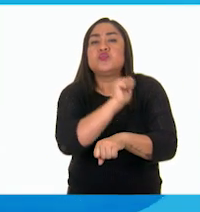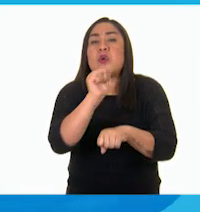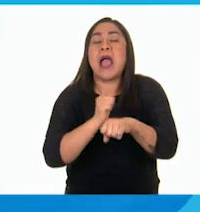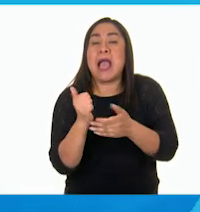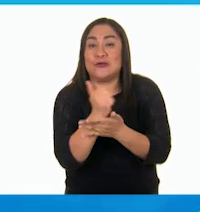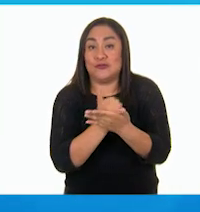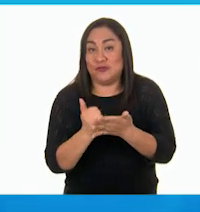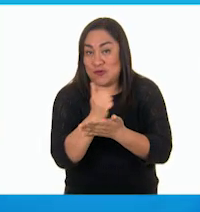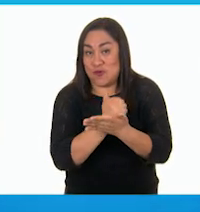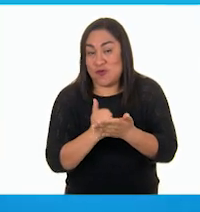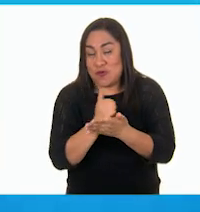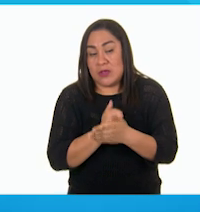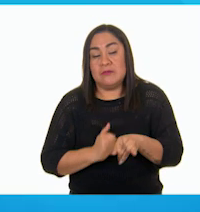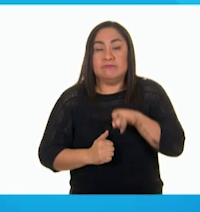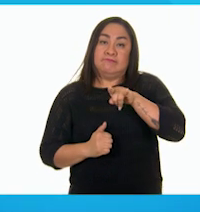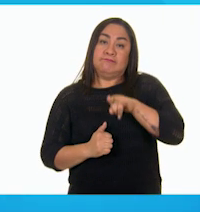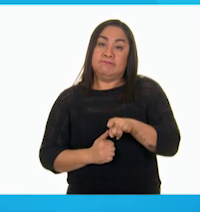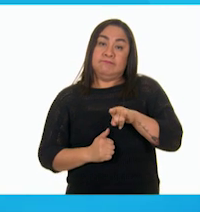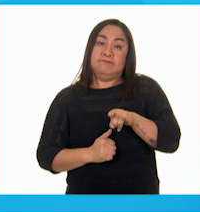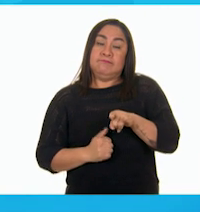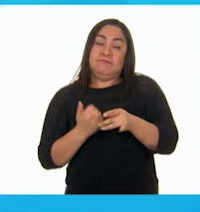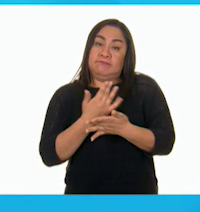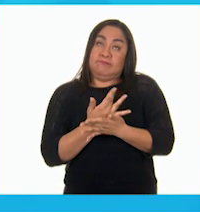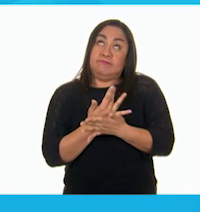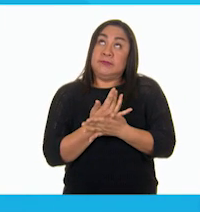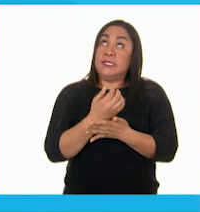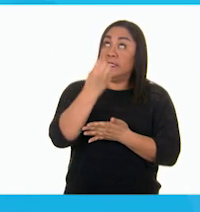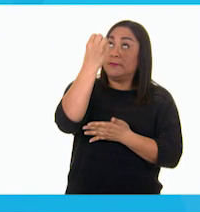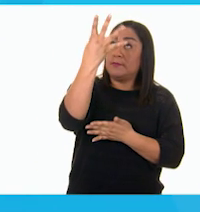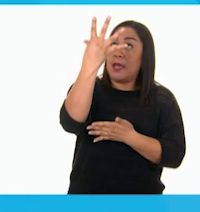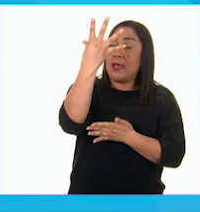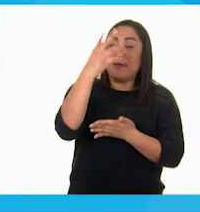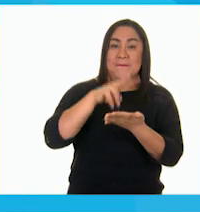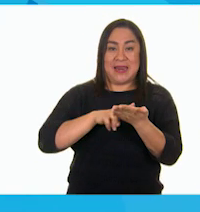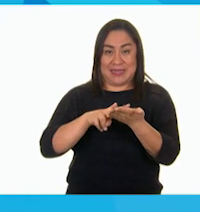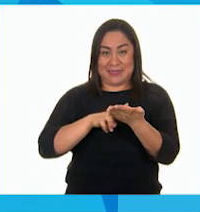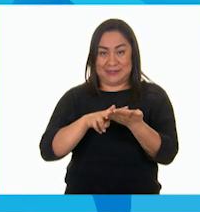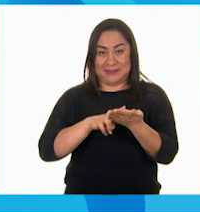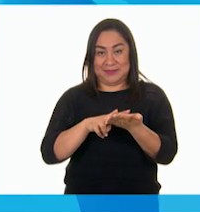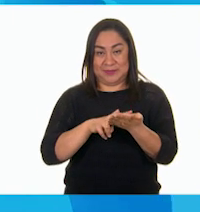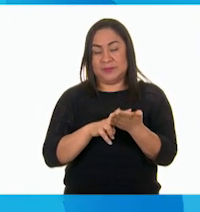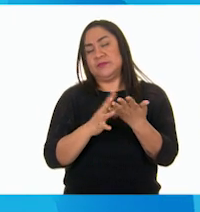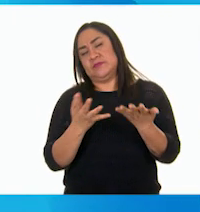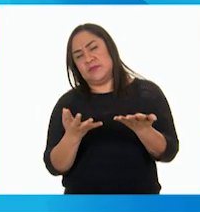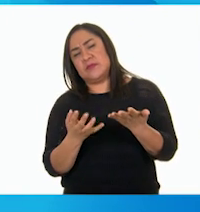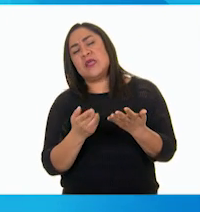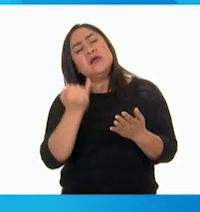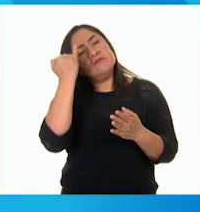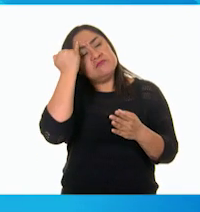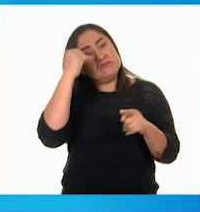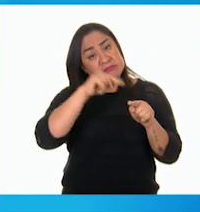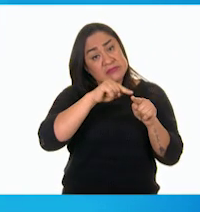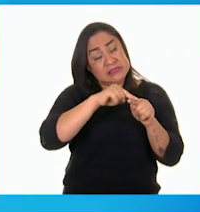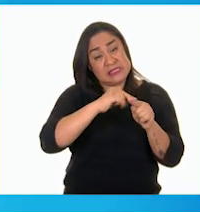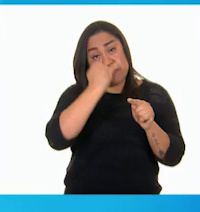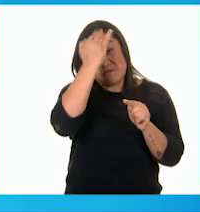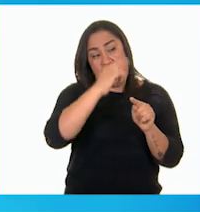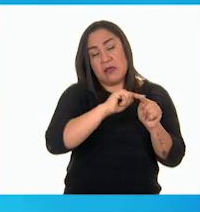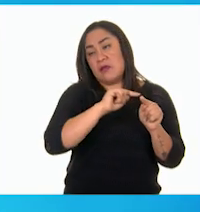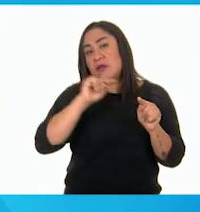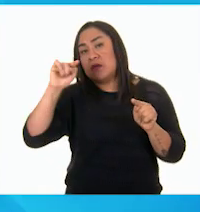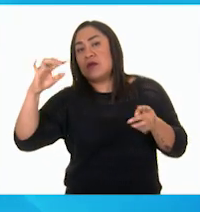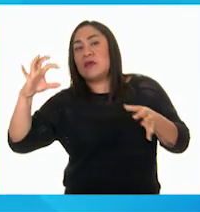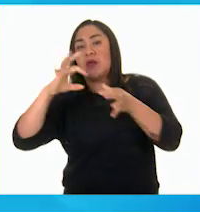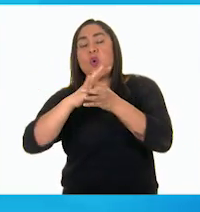azul, esperando a que el semáforo rojo cambie a verde. ¿Cuál sería la imagen con la que se